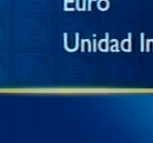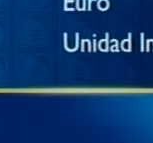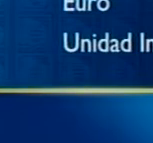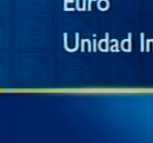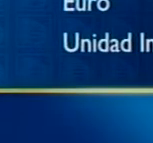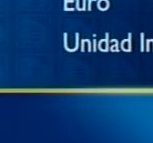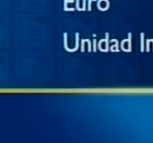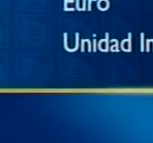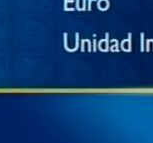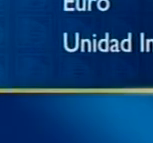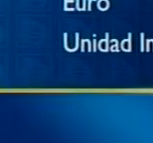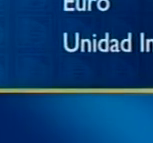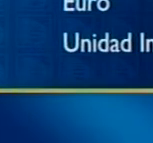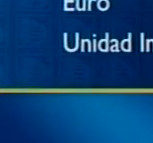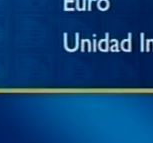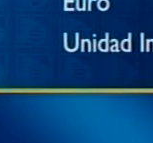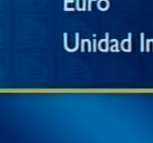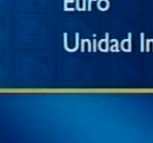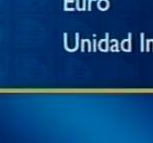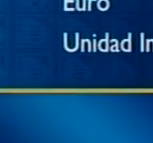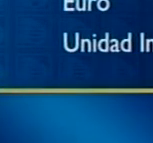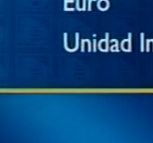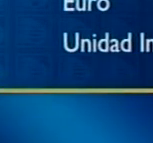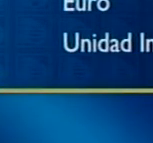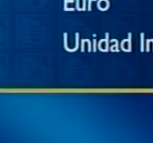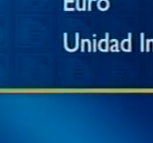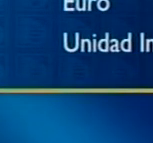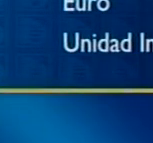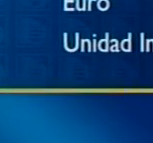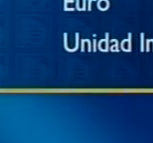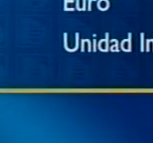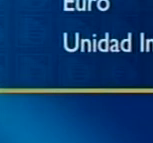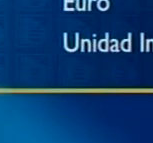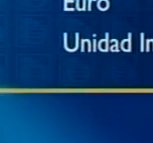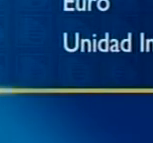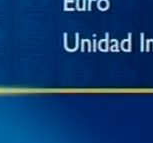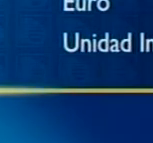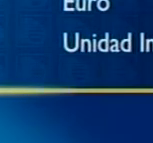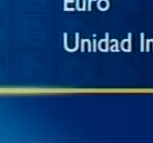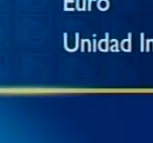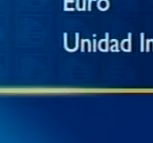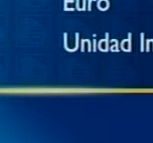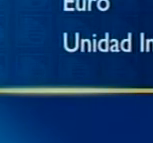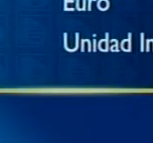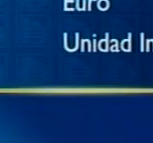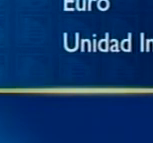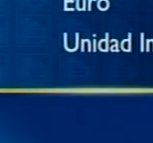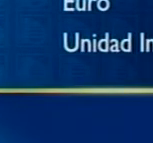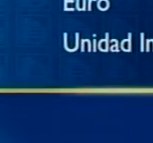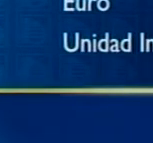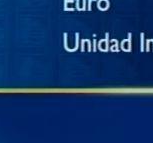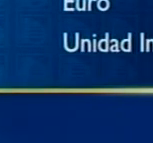,85 Y bajó En la venta A 22,40 El dólar Interbancario Billete También bajó A 22,162